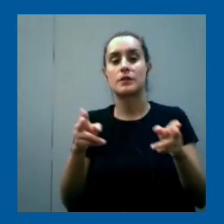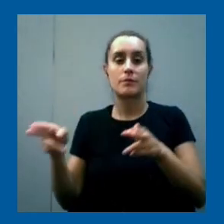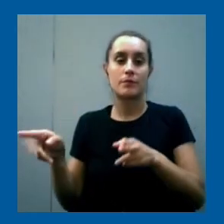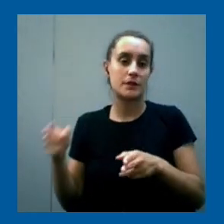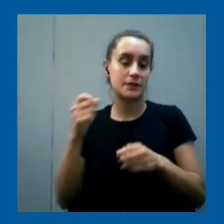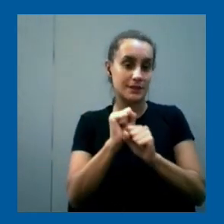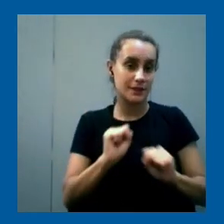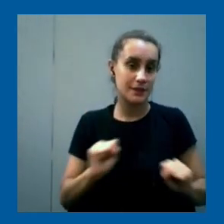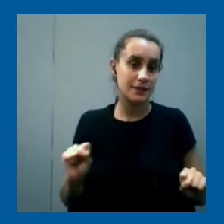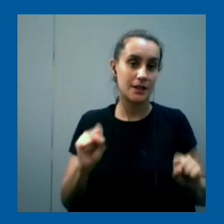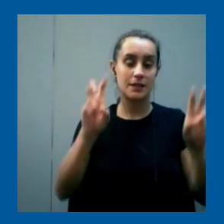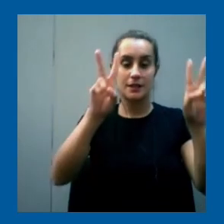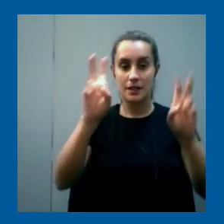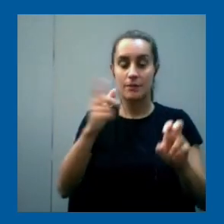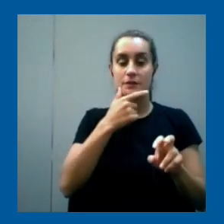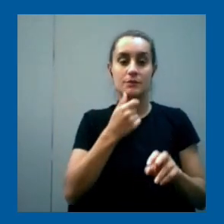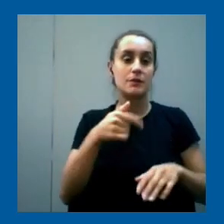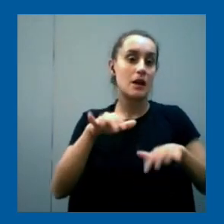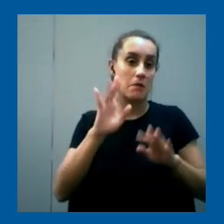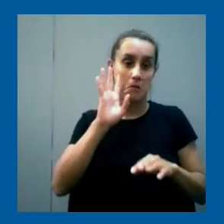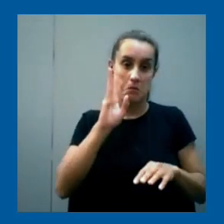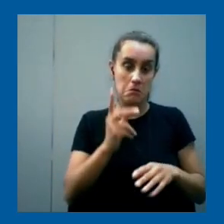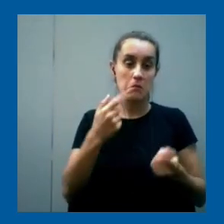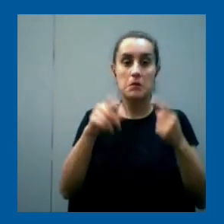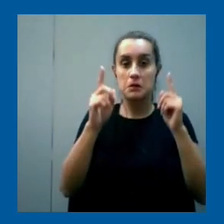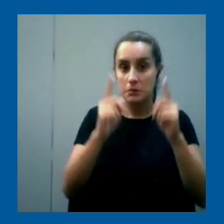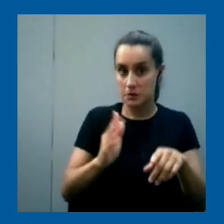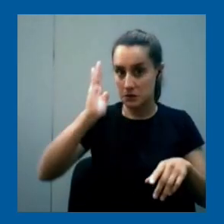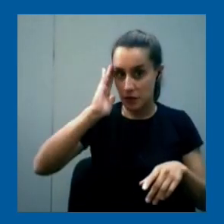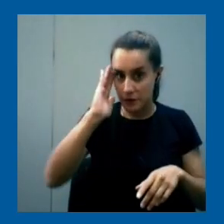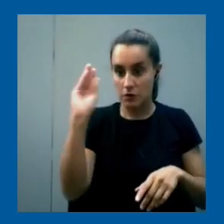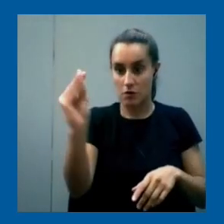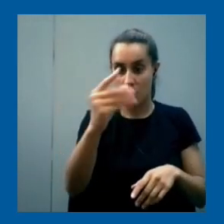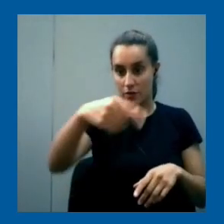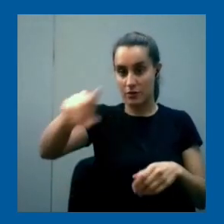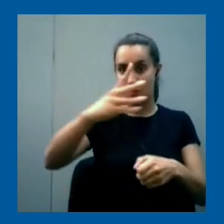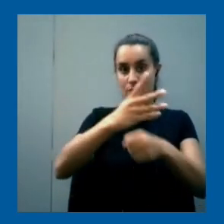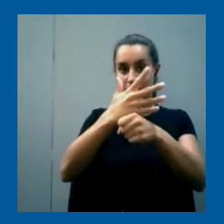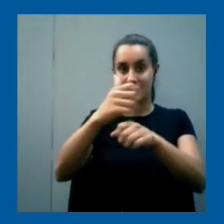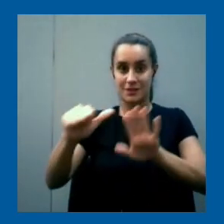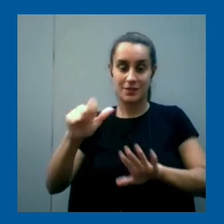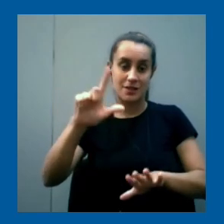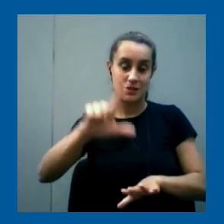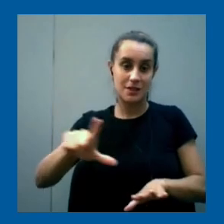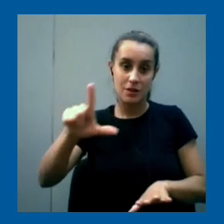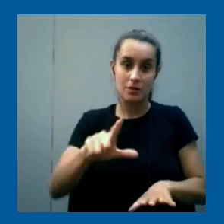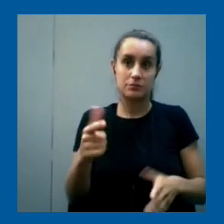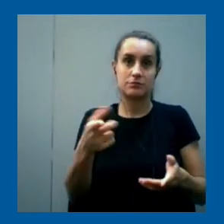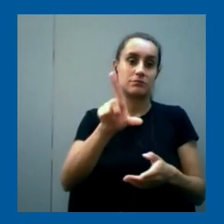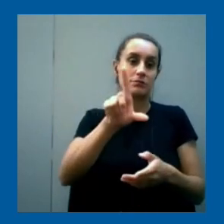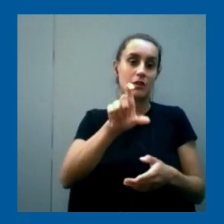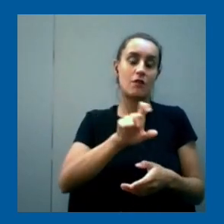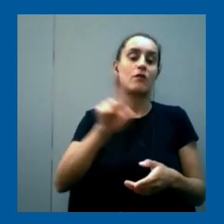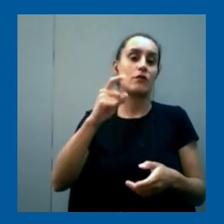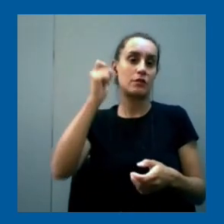temas simples que quizás no conocen pero también sabiendo que son jóvenes de bachillerato que tienen por supuesto que mayor capacidad